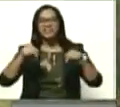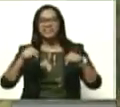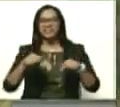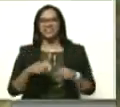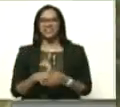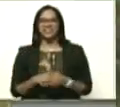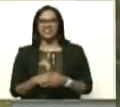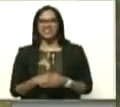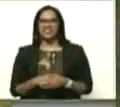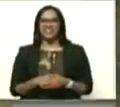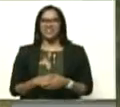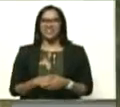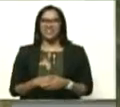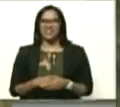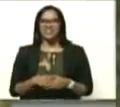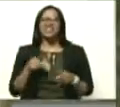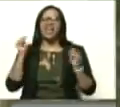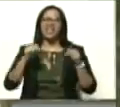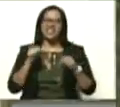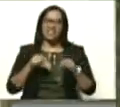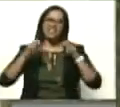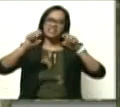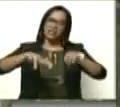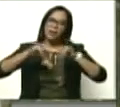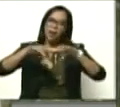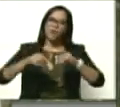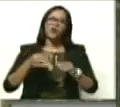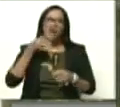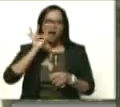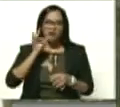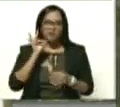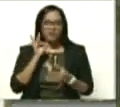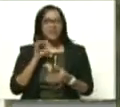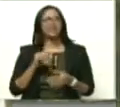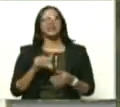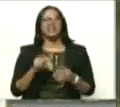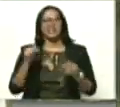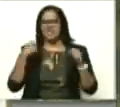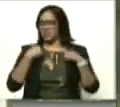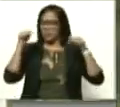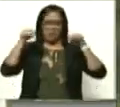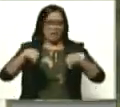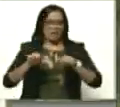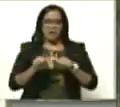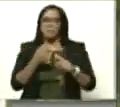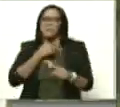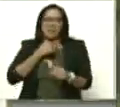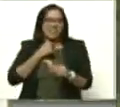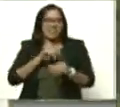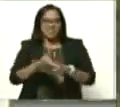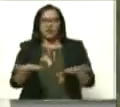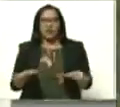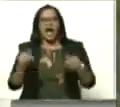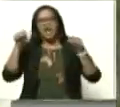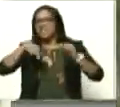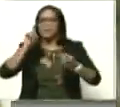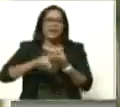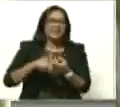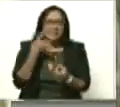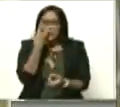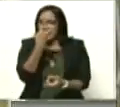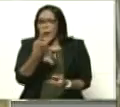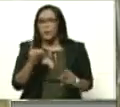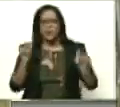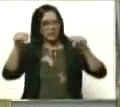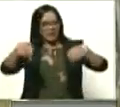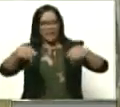Llegué como cosechero de café. Ajá. Y estuve aquí y me quedé por aquí porque me gustó. Por aquí me casé, me enamoré, me